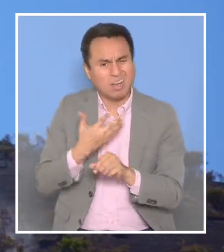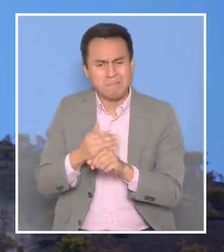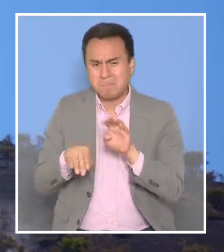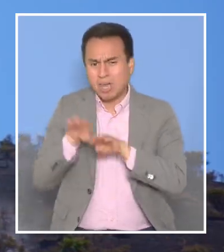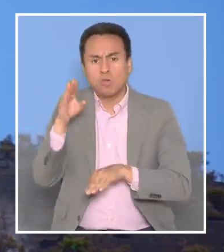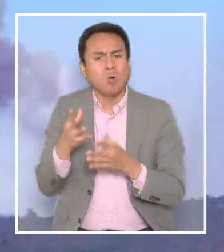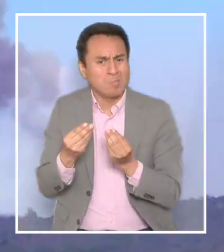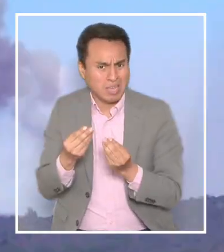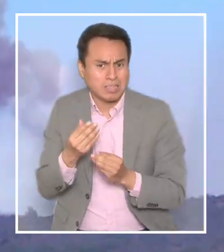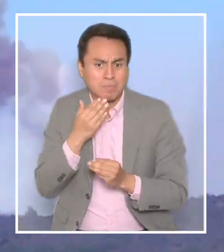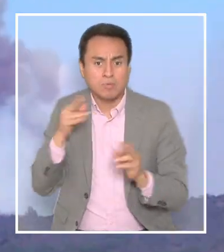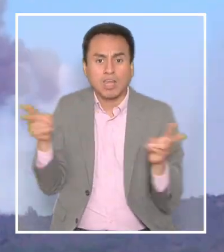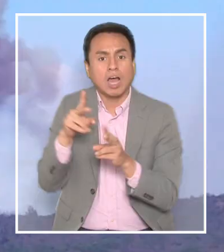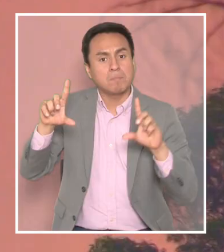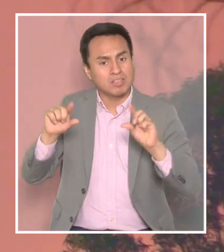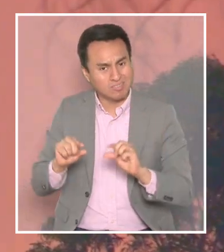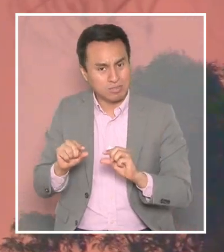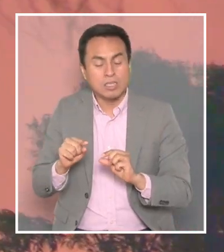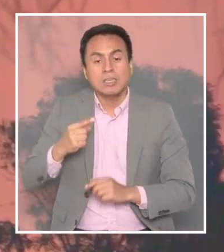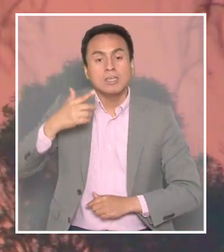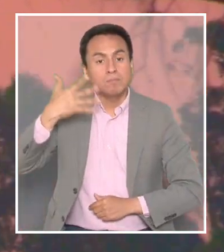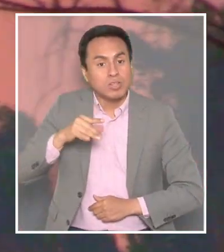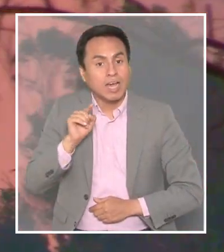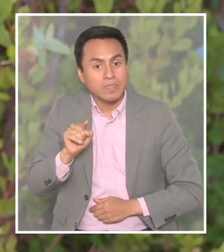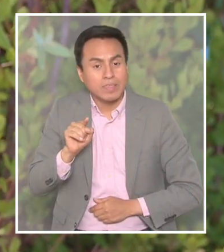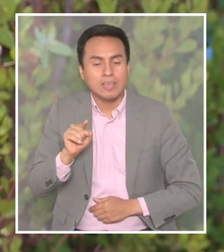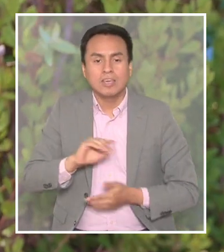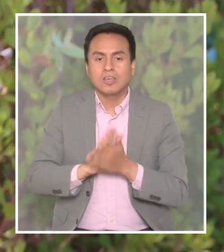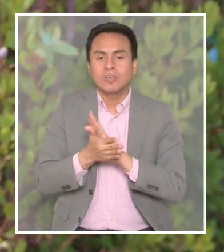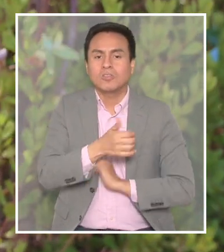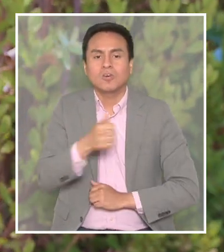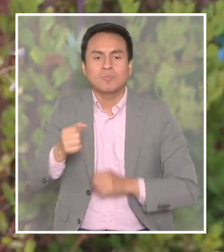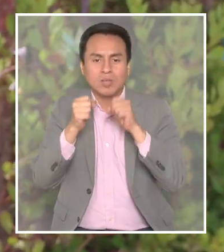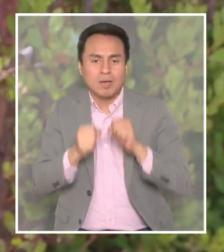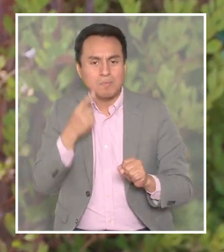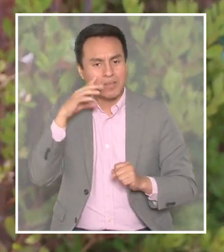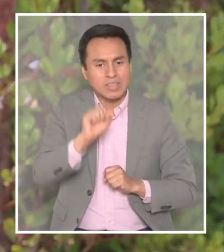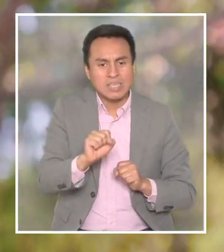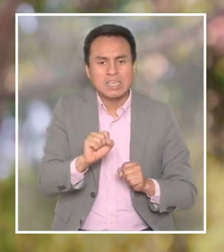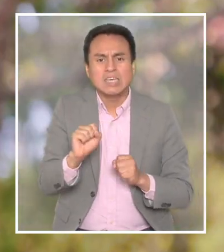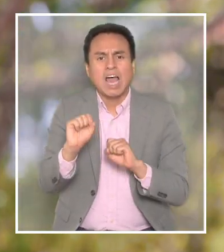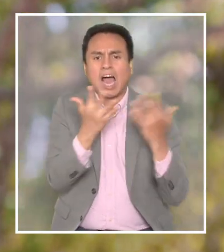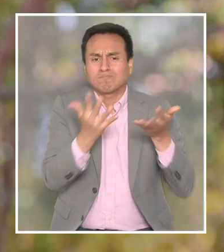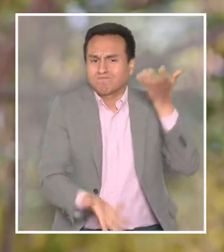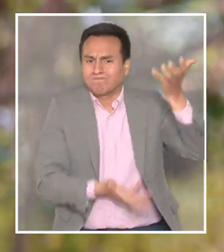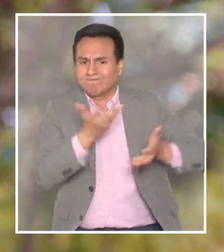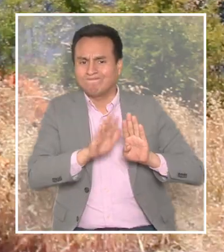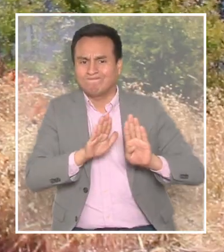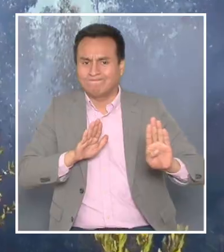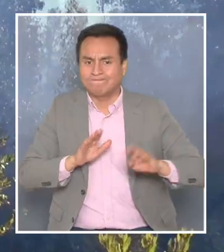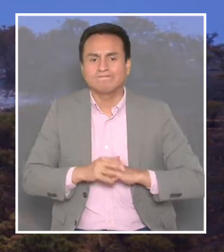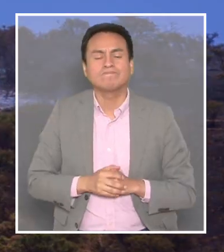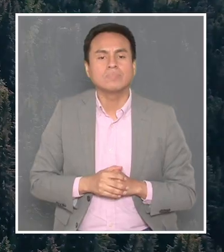cantidad de temperatura, mayor cantidad de humedad y menor velocidad del viento. Por eso es importante que, entre todos, podamos prevenir los incendios